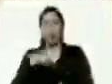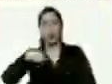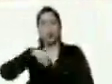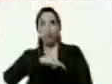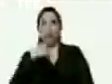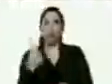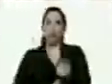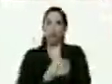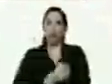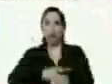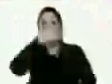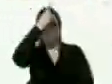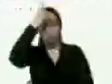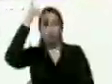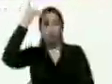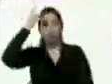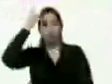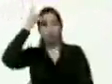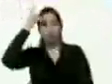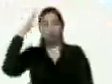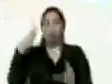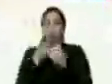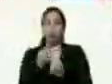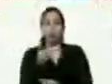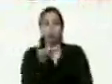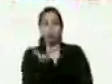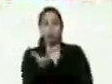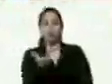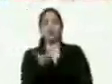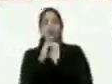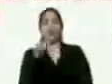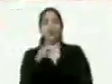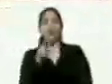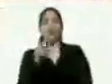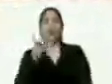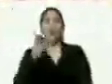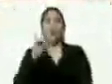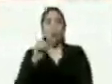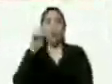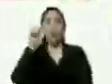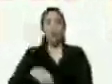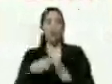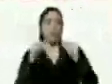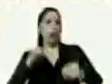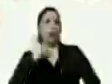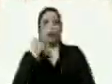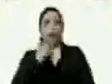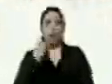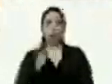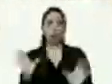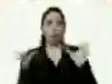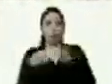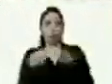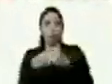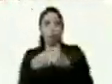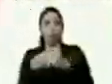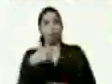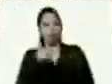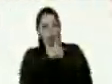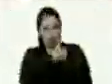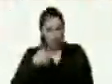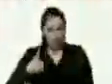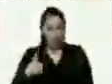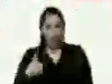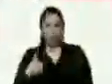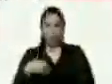hermano Diosdado que está allí a Julio León y a todo el equipo de la juventud también yo quisiera dejar presidente